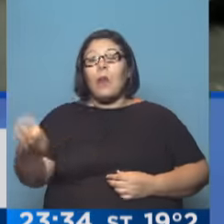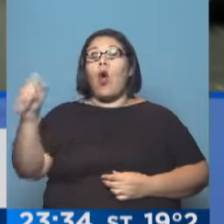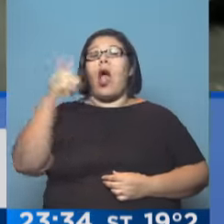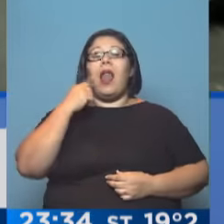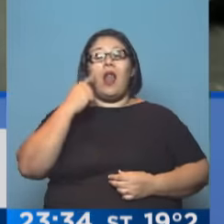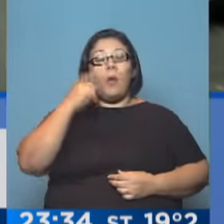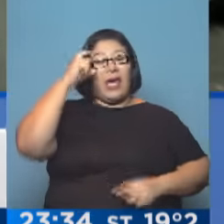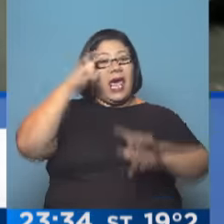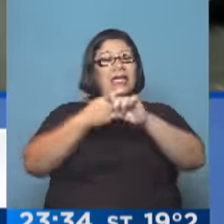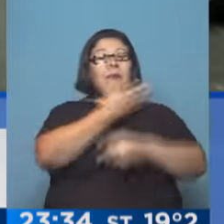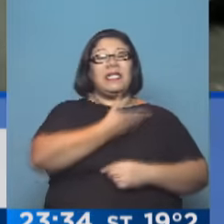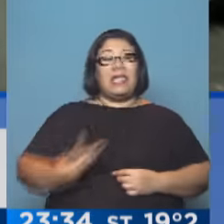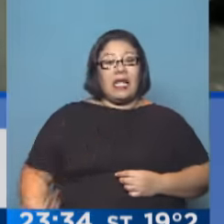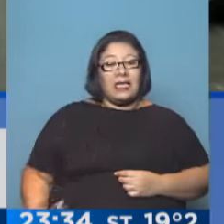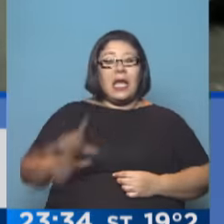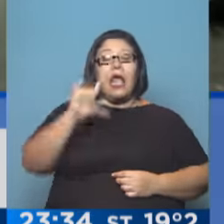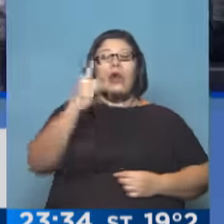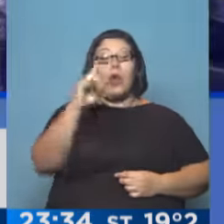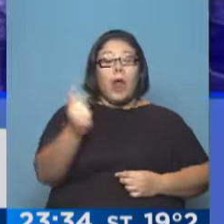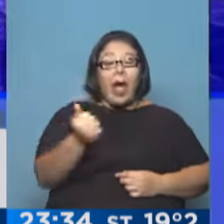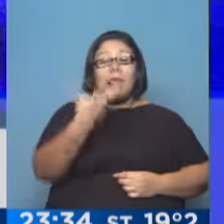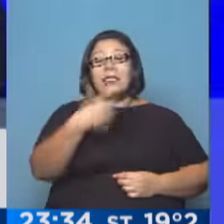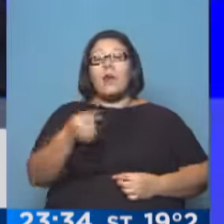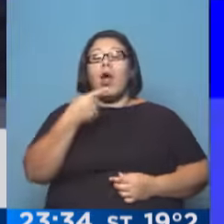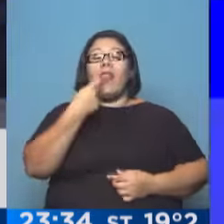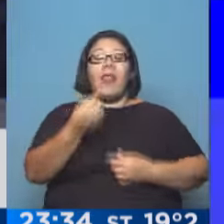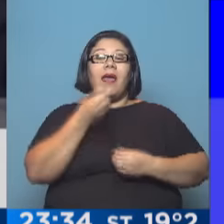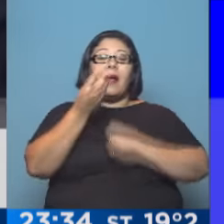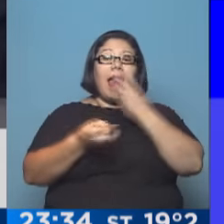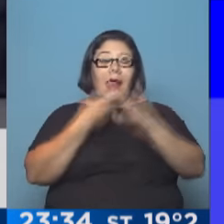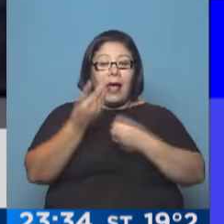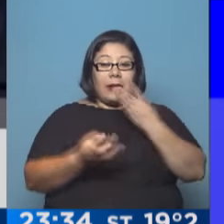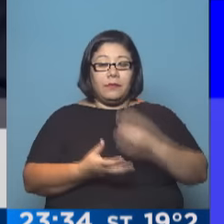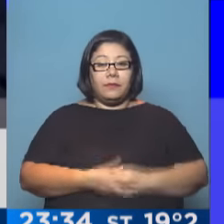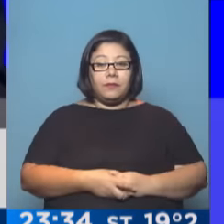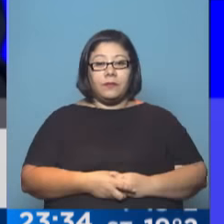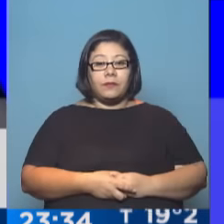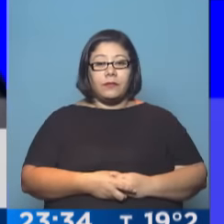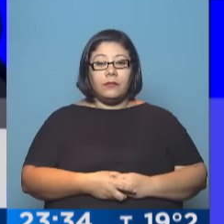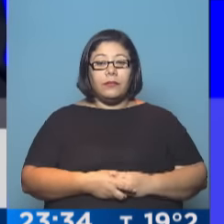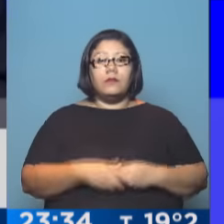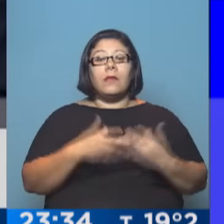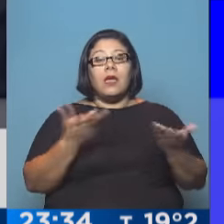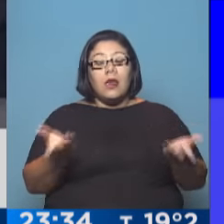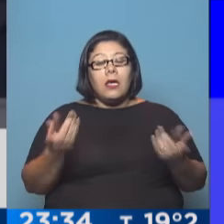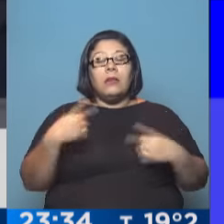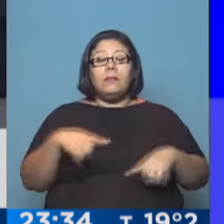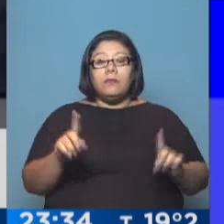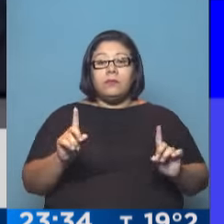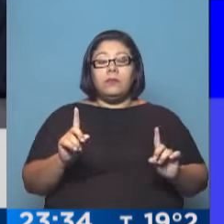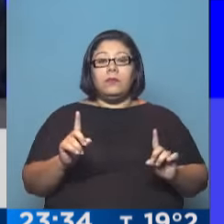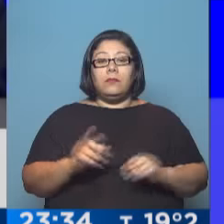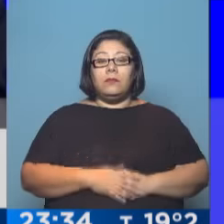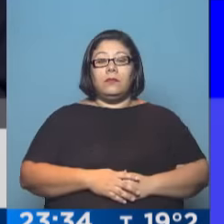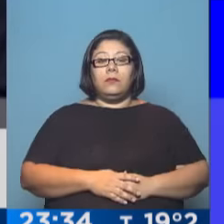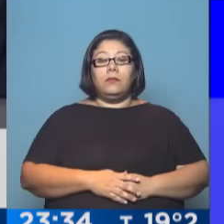participaban de esta red de corrupción y lavado de dinero colaboró de manera opaca con la construcción de